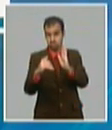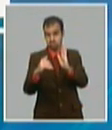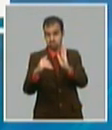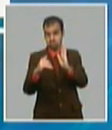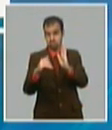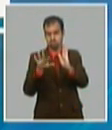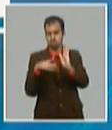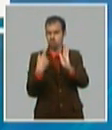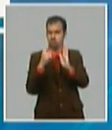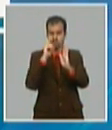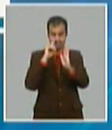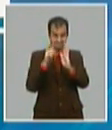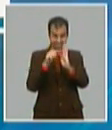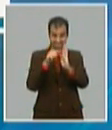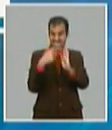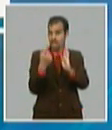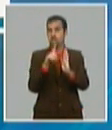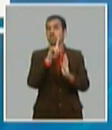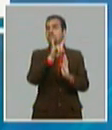al 99.8